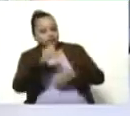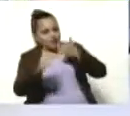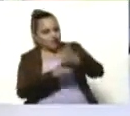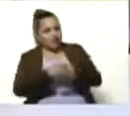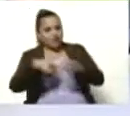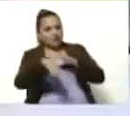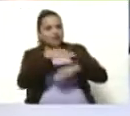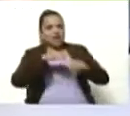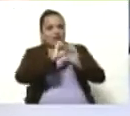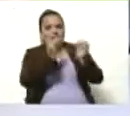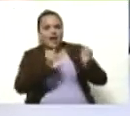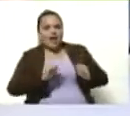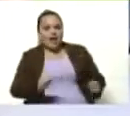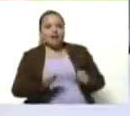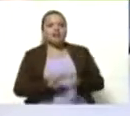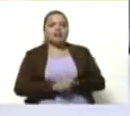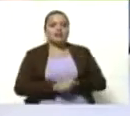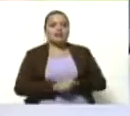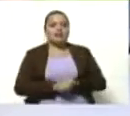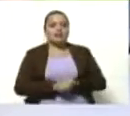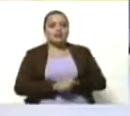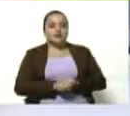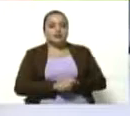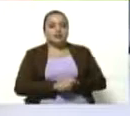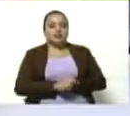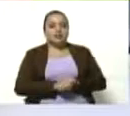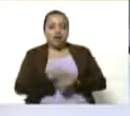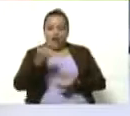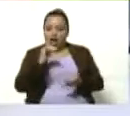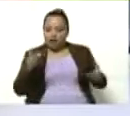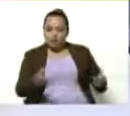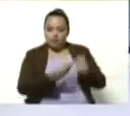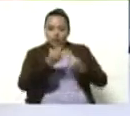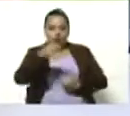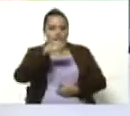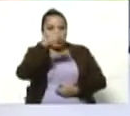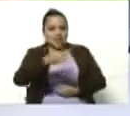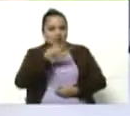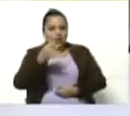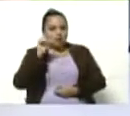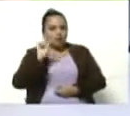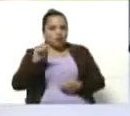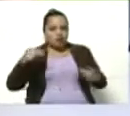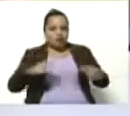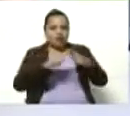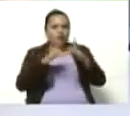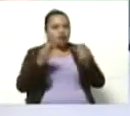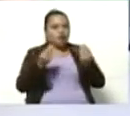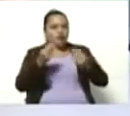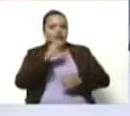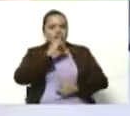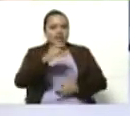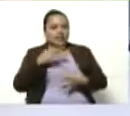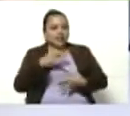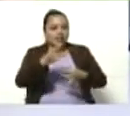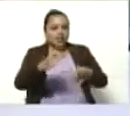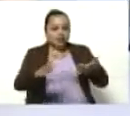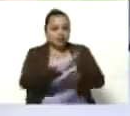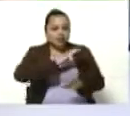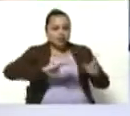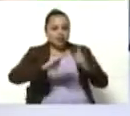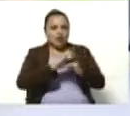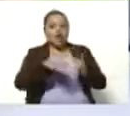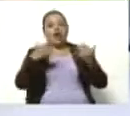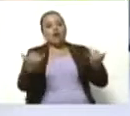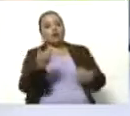Artes, la Imagen y el Espacio, Mari Penyán, que nos acompañó esta tarde en nuestro punto de encuentro con mucha información de interés en materia cultural. Nos